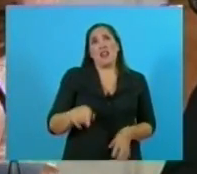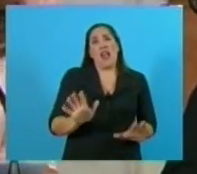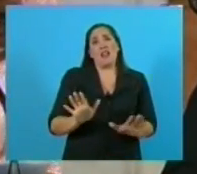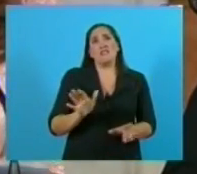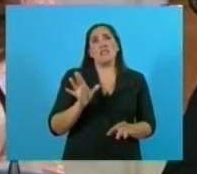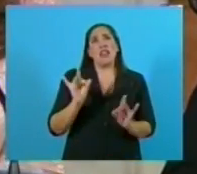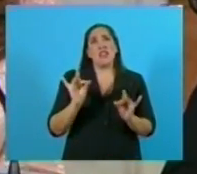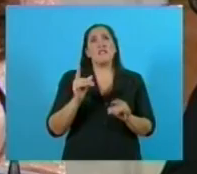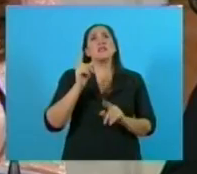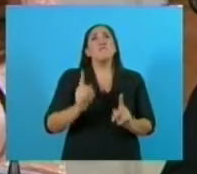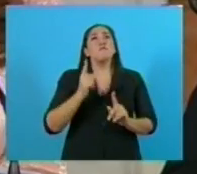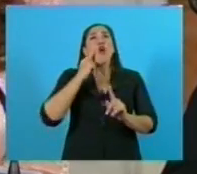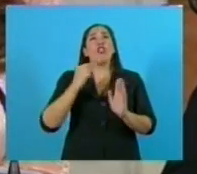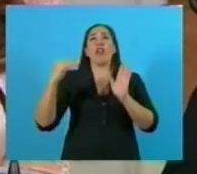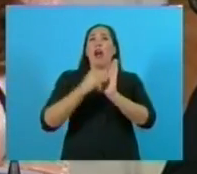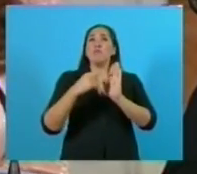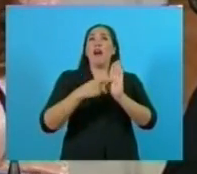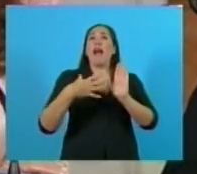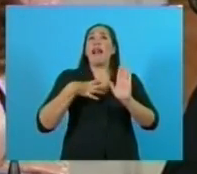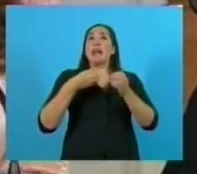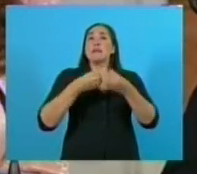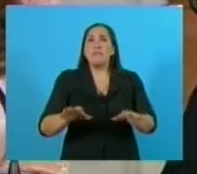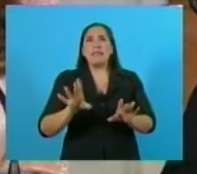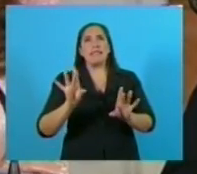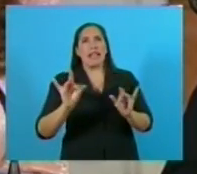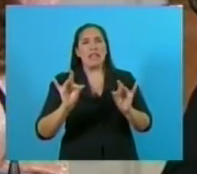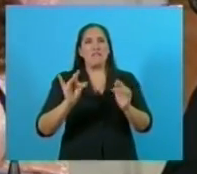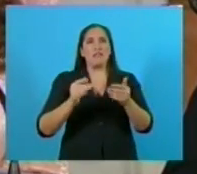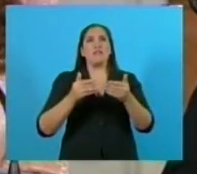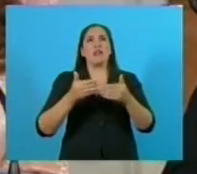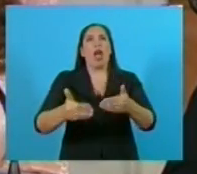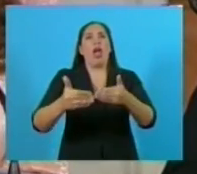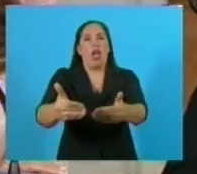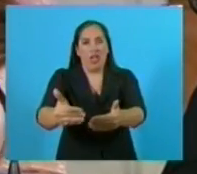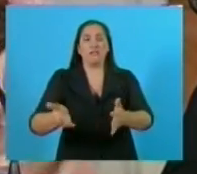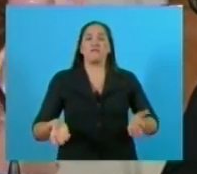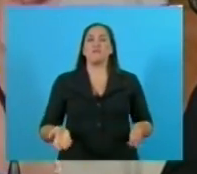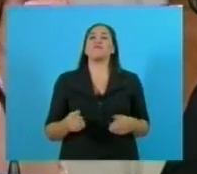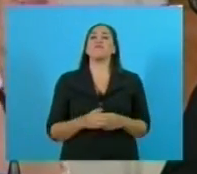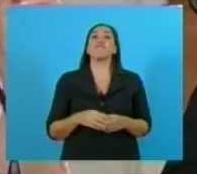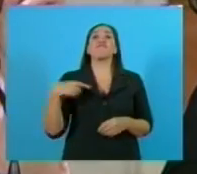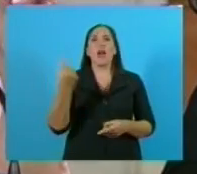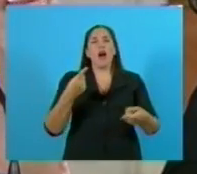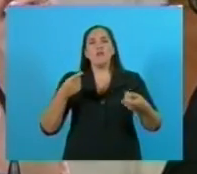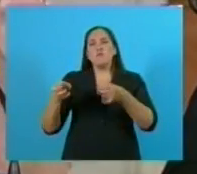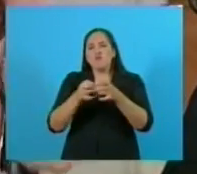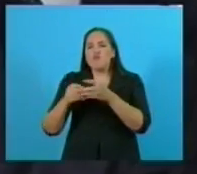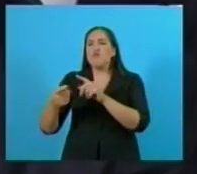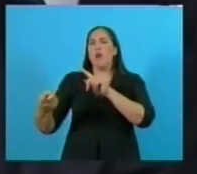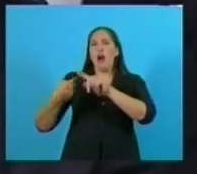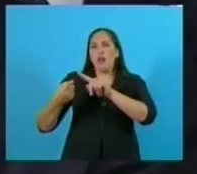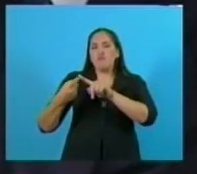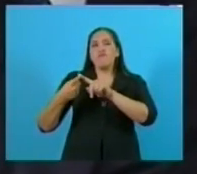Y la verdad que esta vez creo que el acuerdo al cual hemos llegado con el sector docente, ha sido tal vez el acuerdo